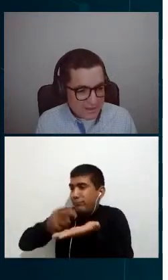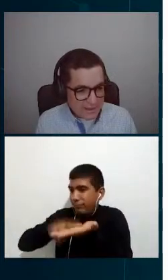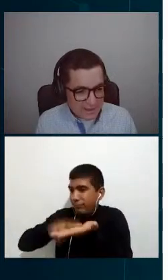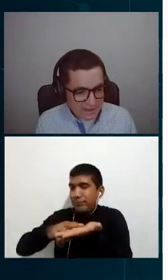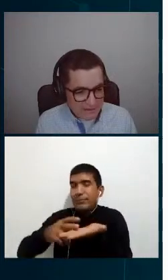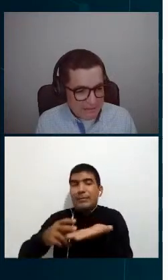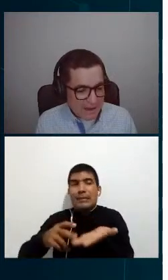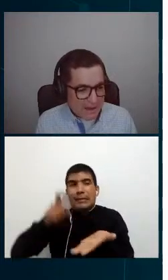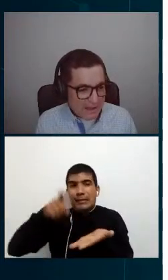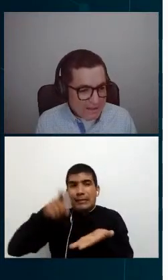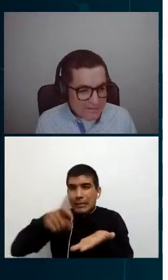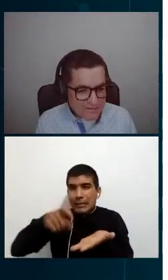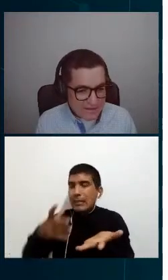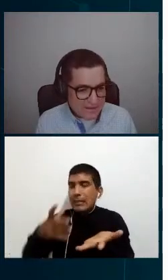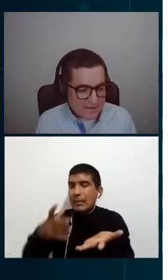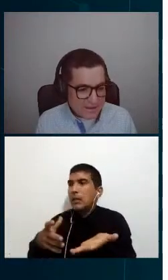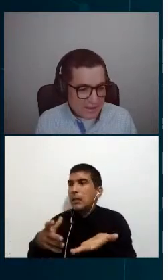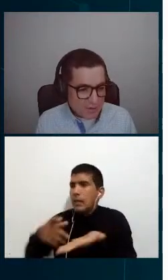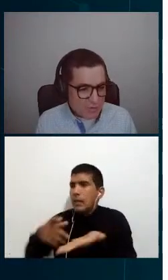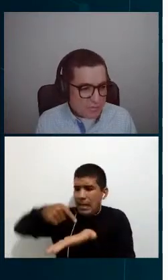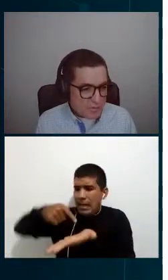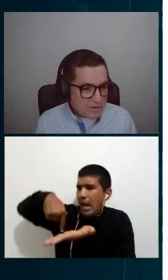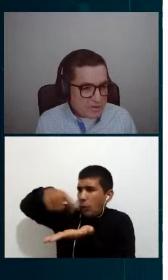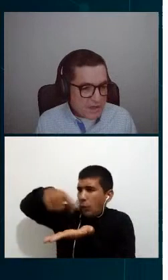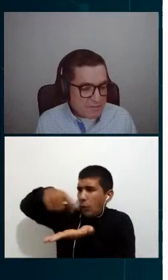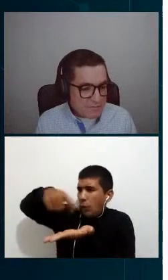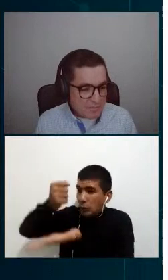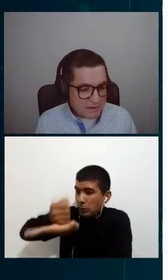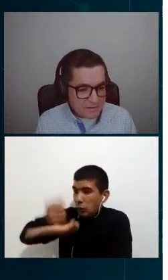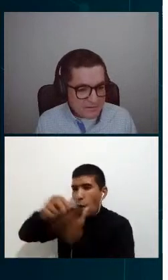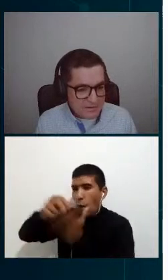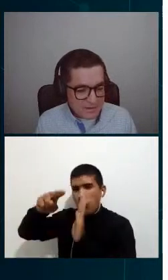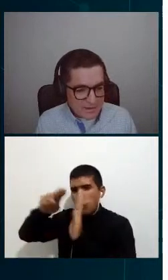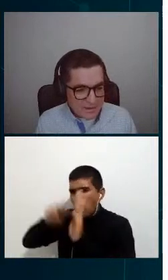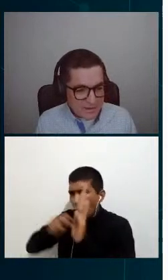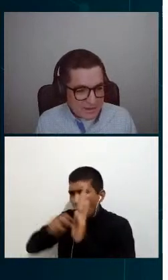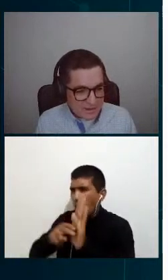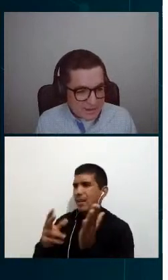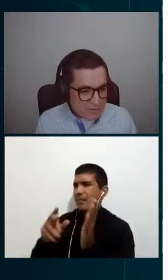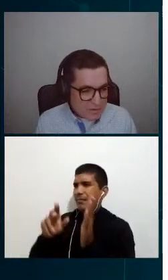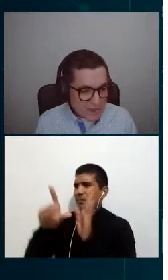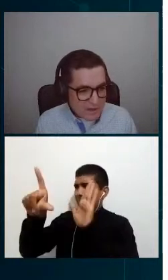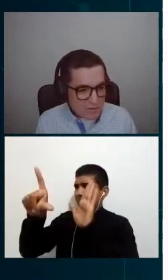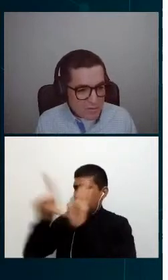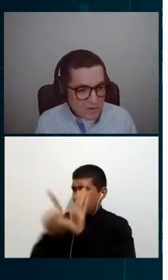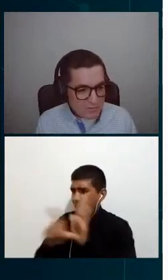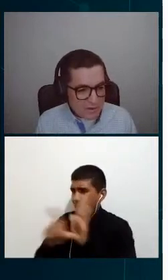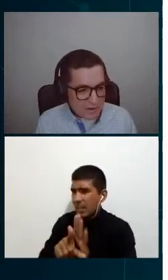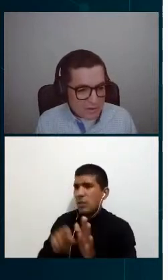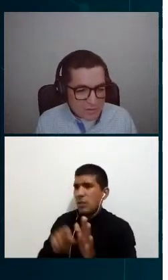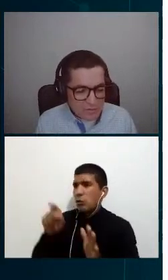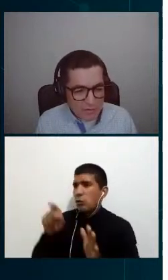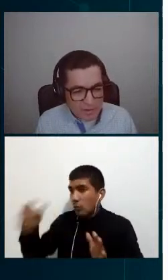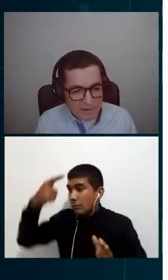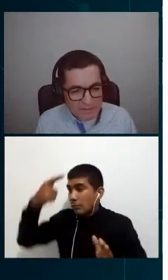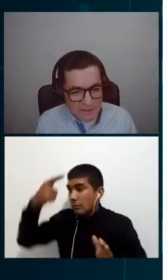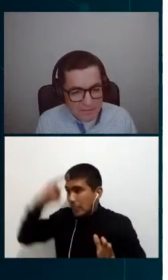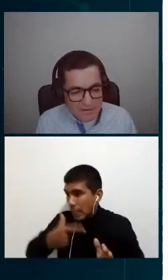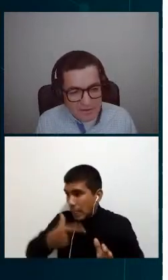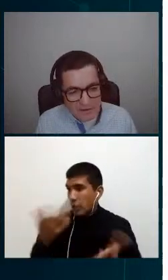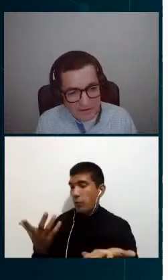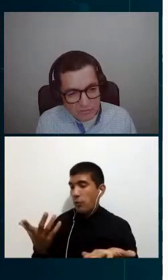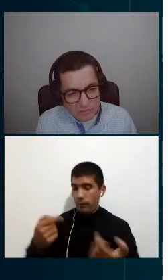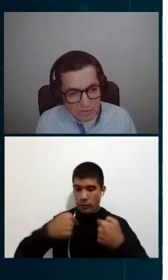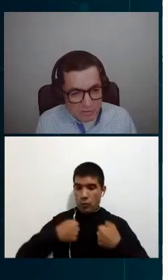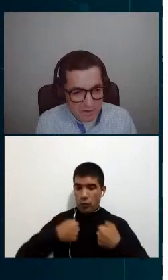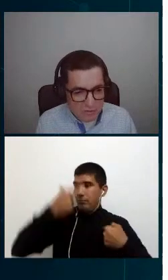del alcance y los compromisos de ambas partes, tanto en inglés como en español. Entonces, fue una parte